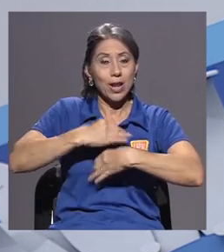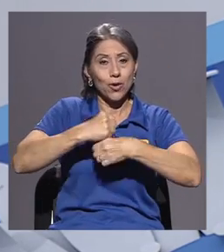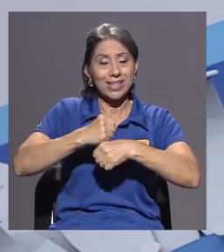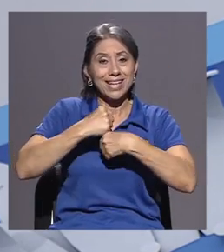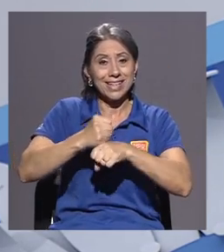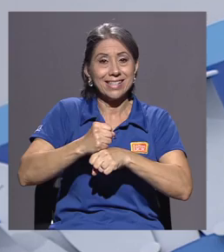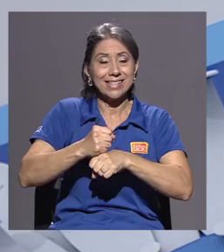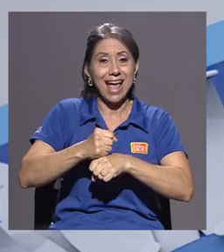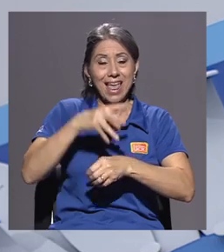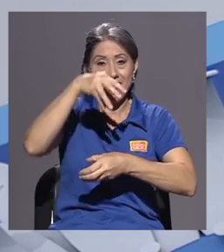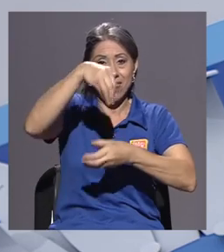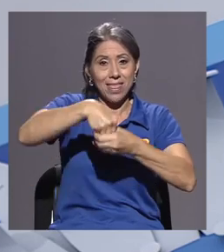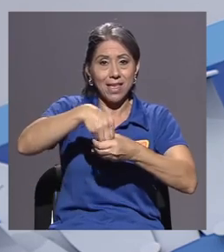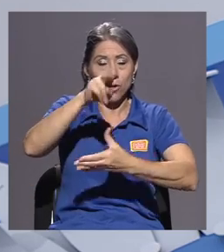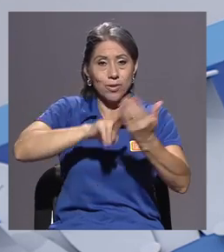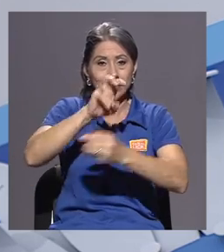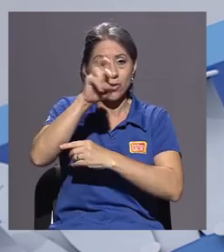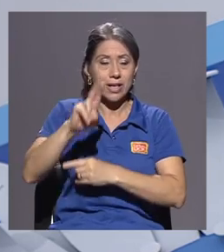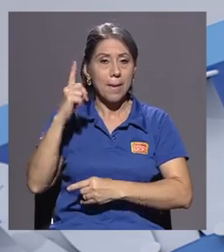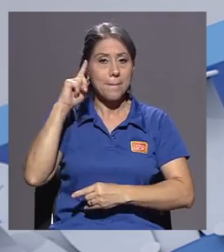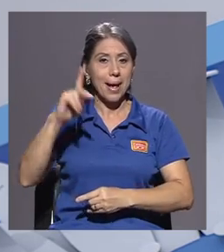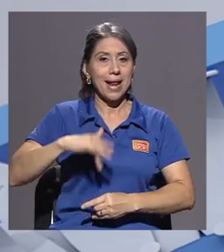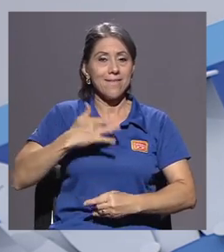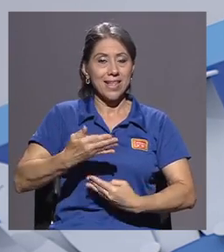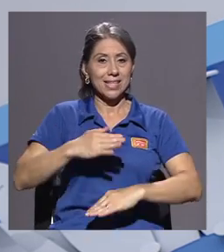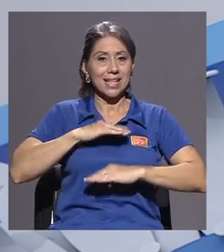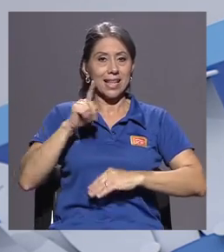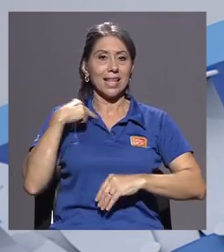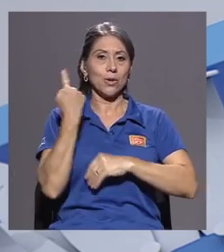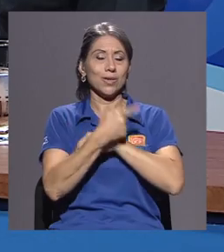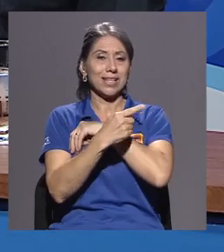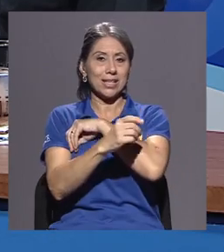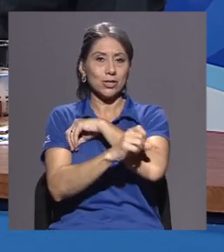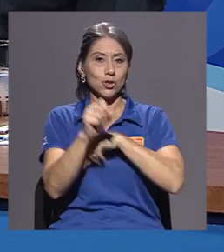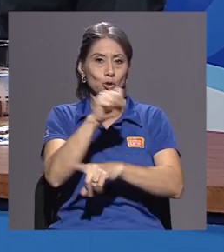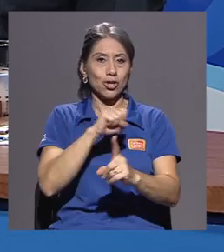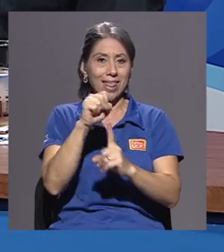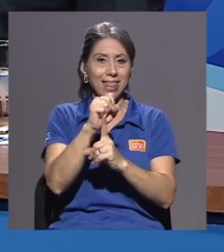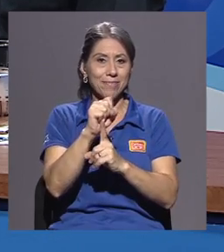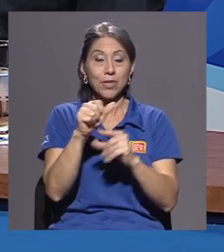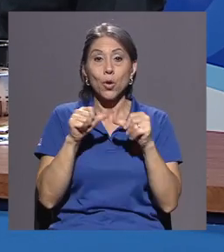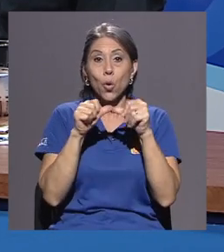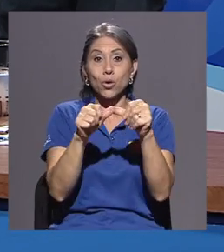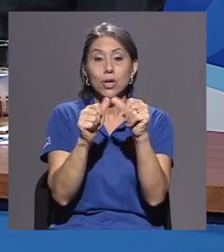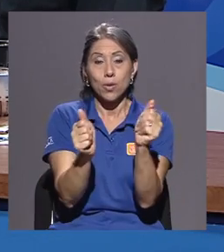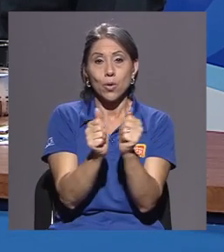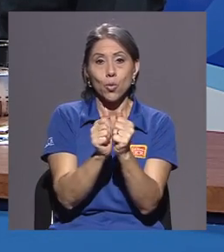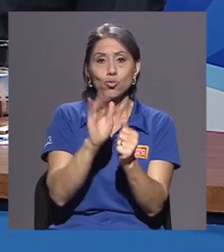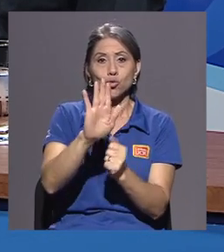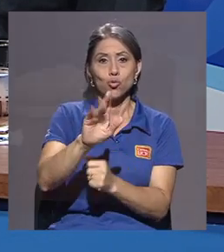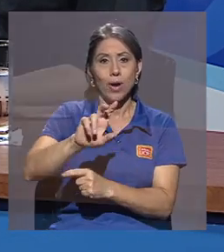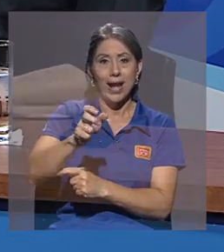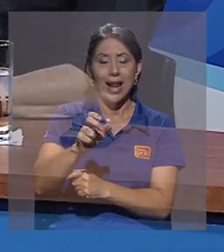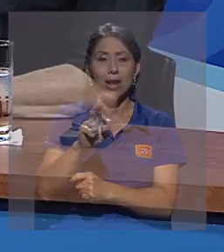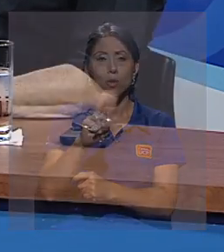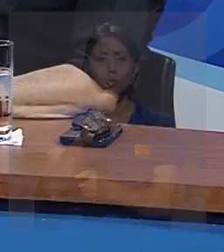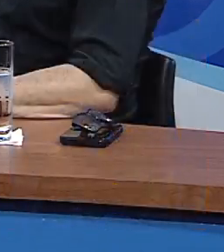realiza en la Universidad de Costa Rica para el bienestar de nuestra sociedad. Y continúe en la compañía de su canal UCR.